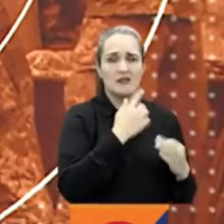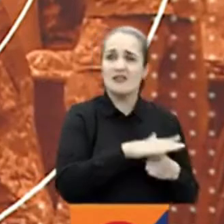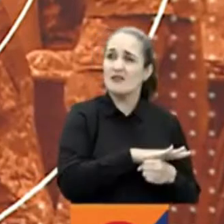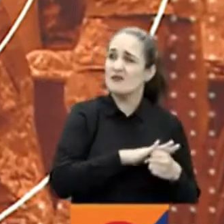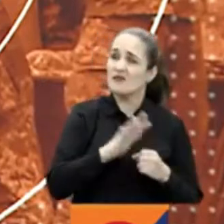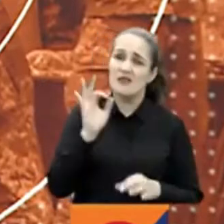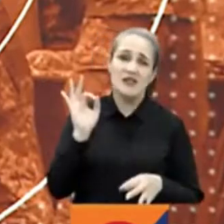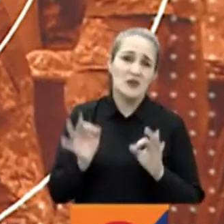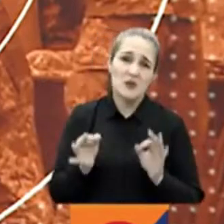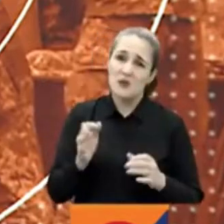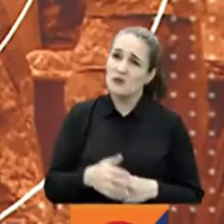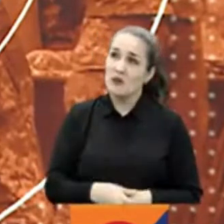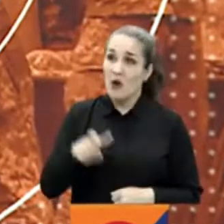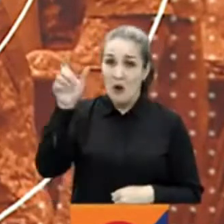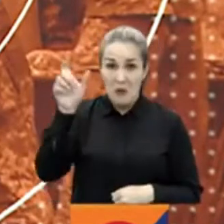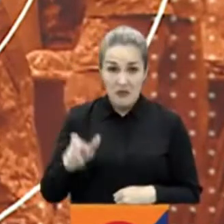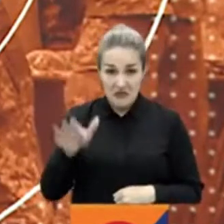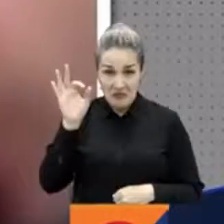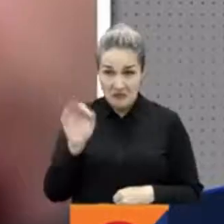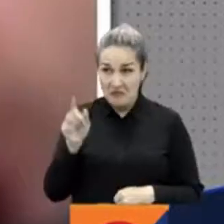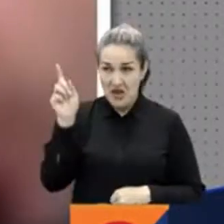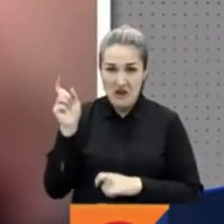injusto catalogarlo como mercenario.